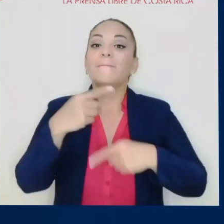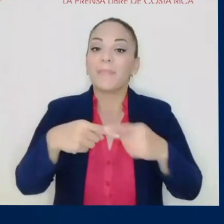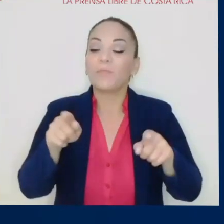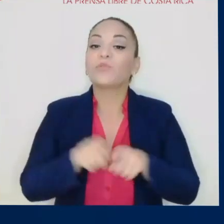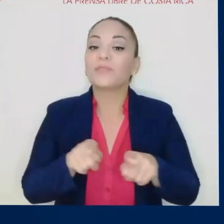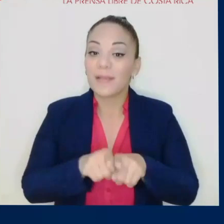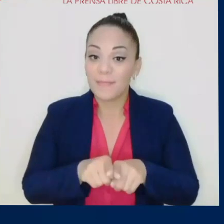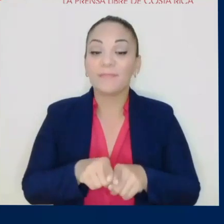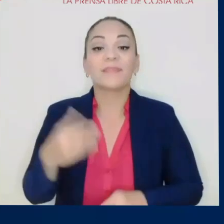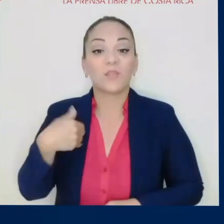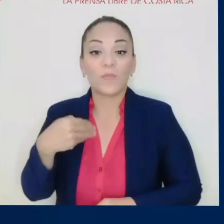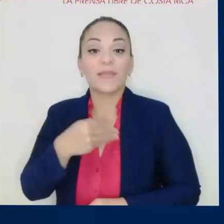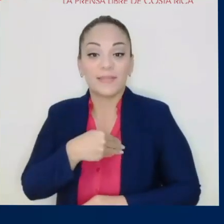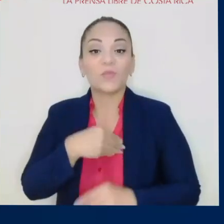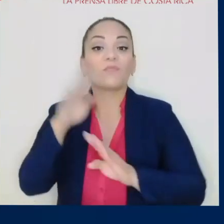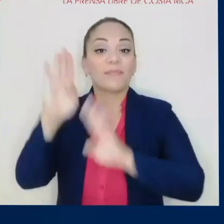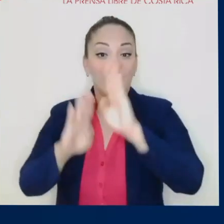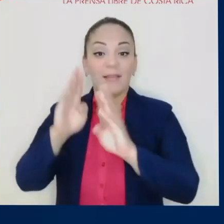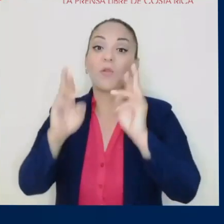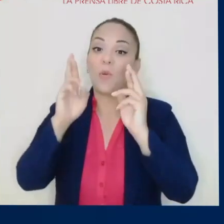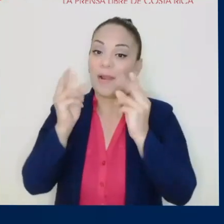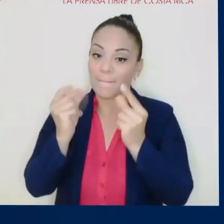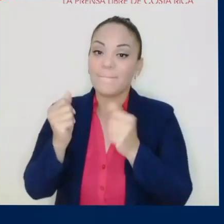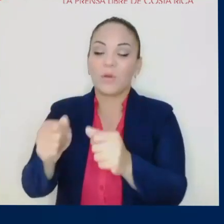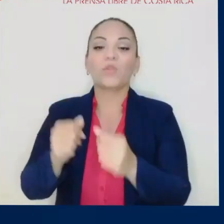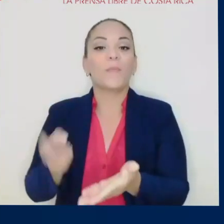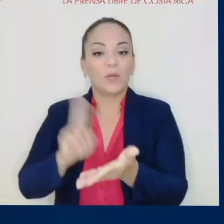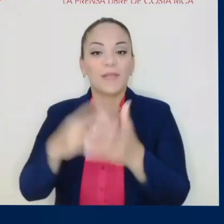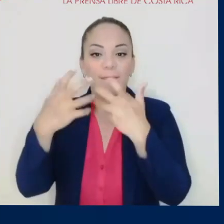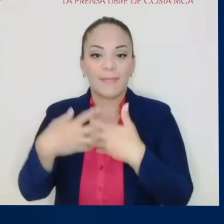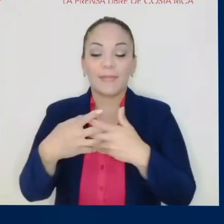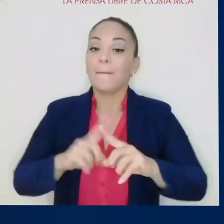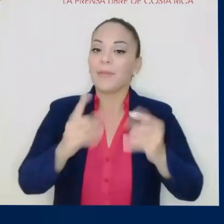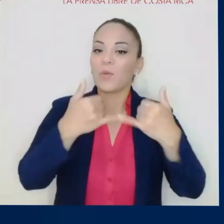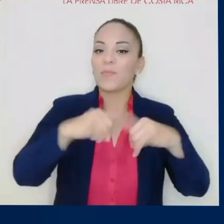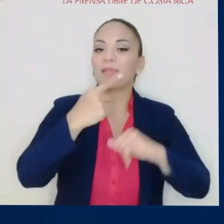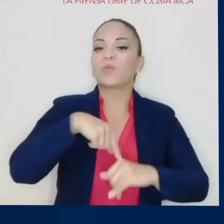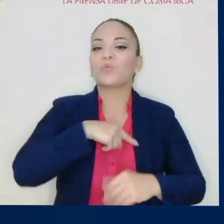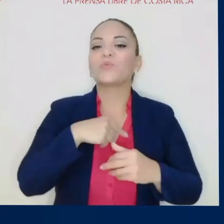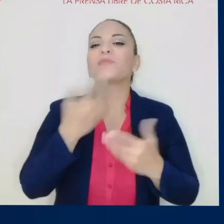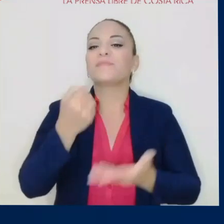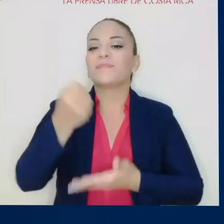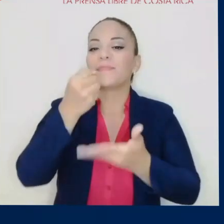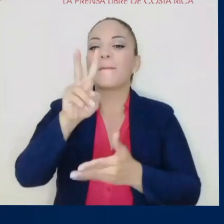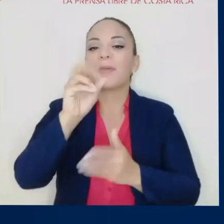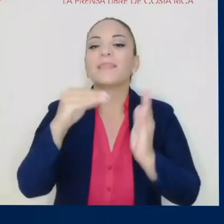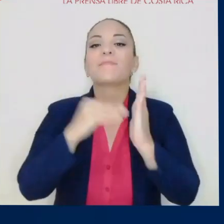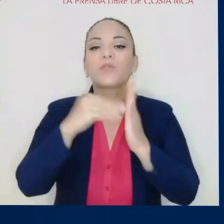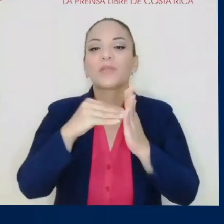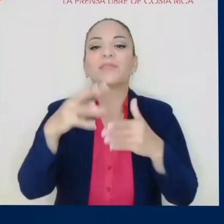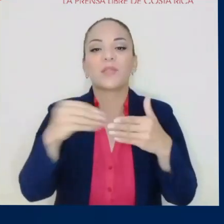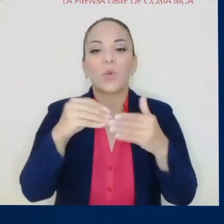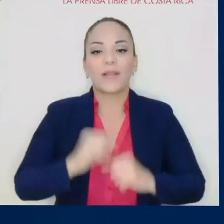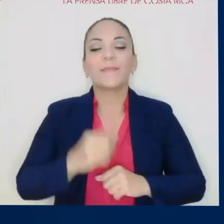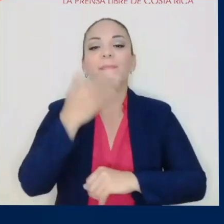Vamos a lanzar, señor Ministro, la licitación lo antes posible, pero mientras tanto estamos invirtiendo 20 millones